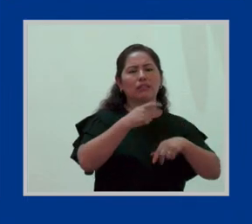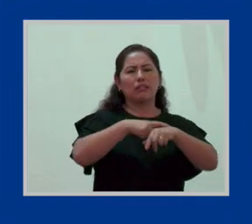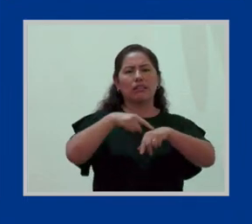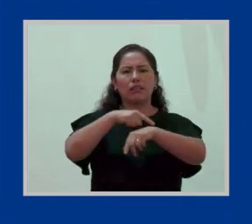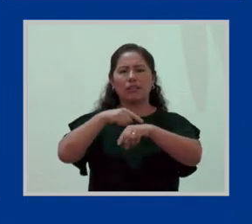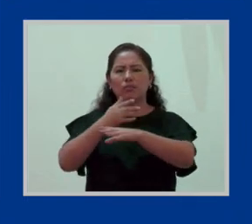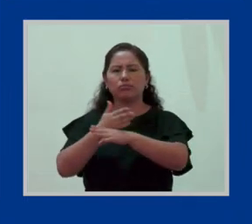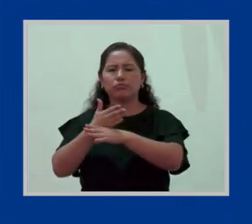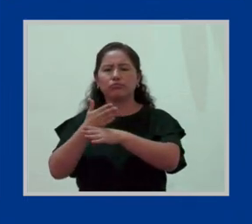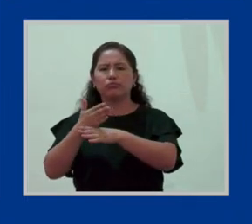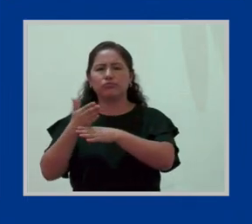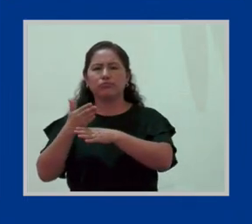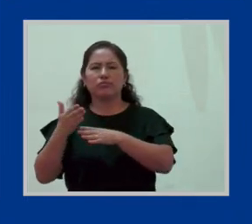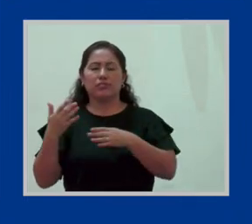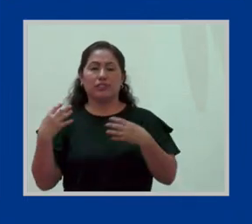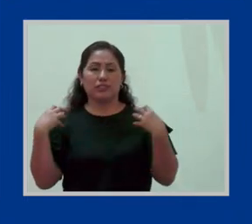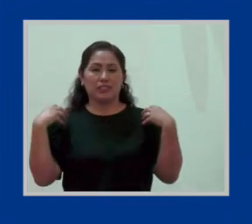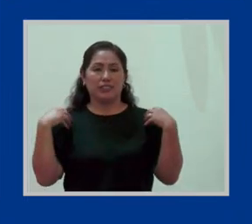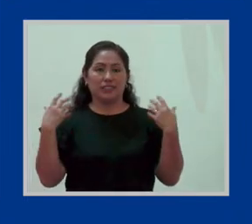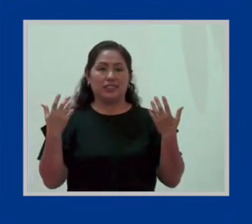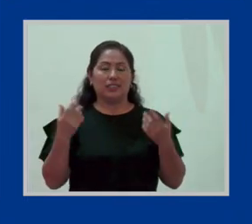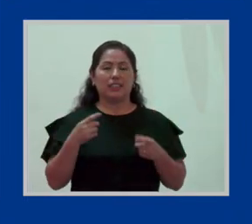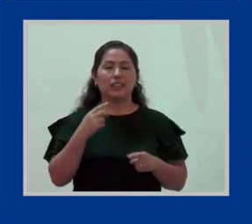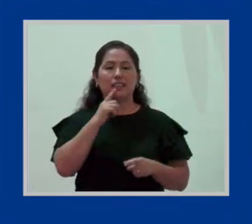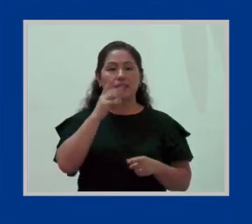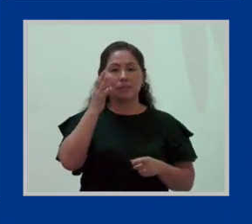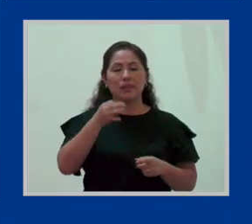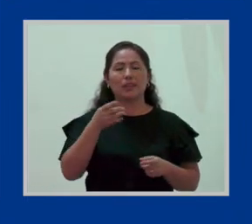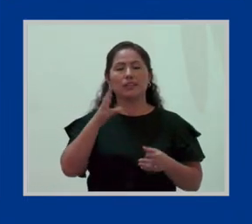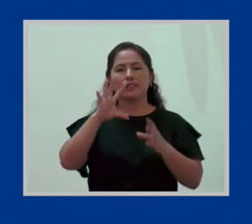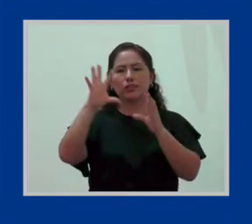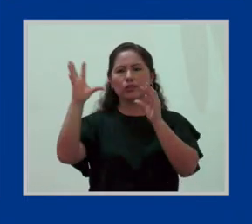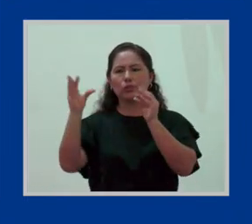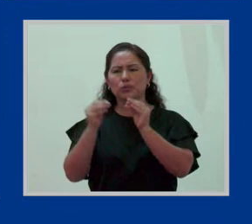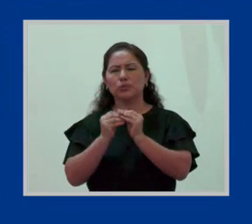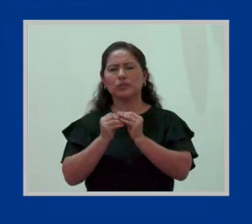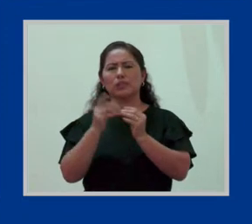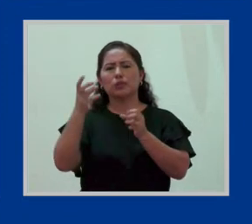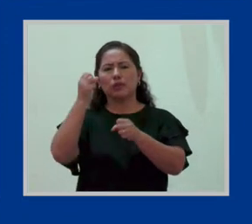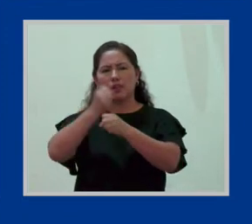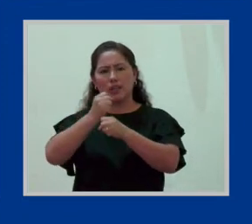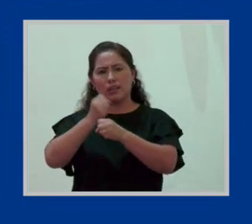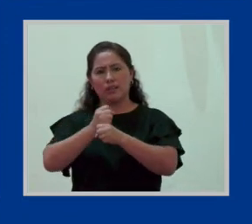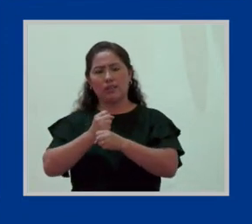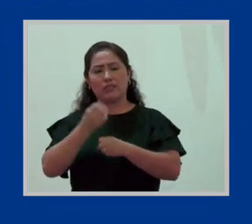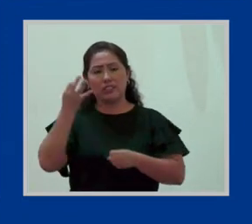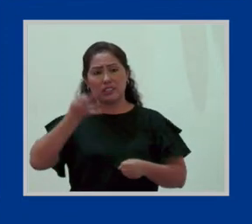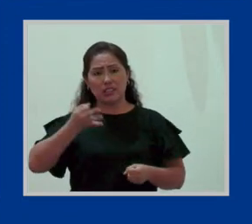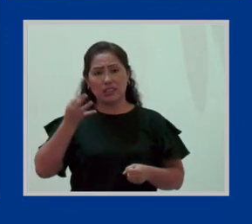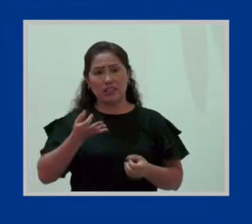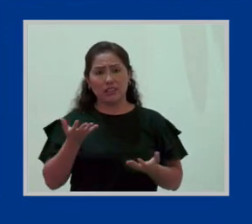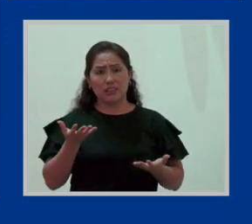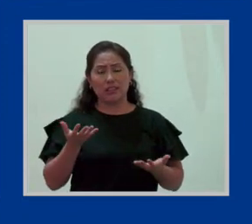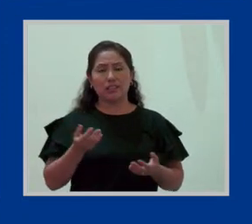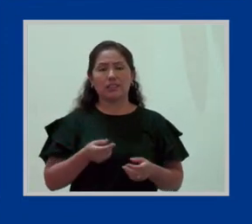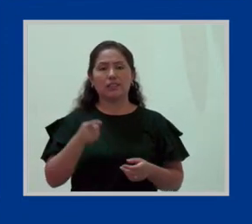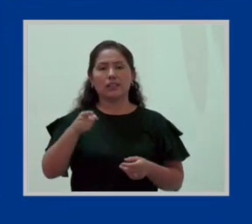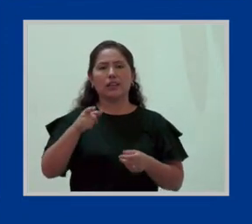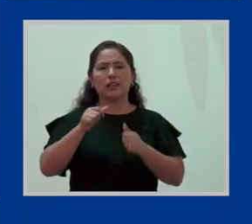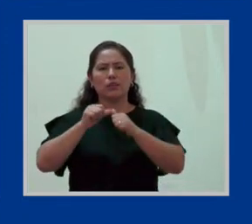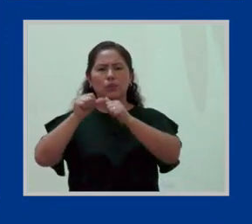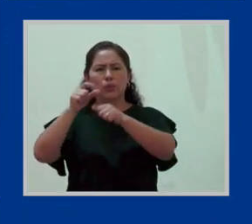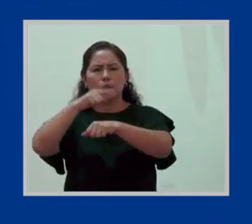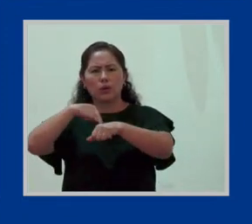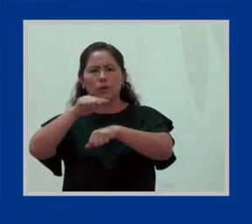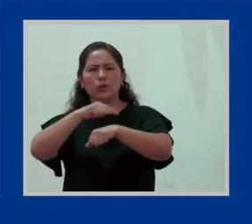horas en la oficina realmente se traduce en un trabajo eficiente. La cultura de esas largas horas tendría que ser